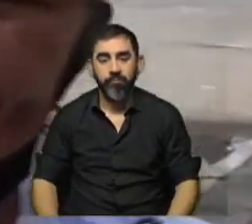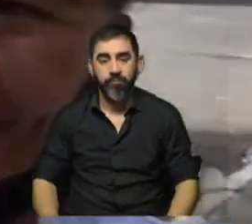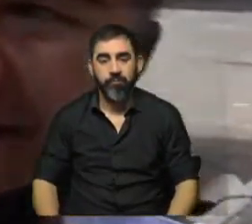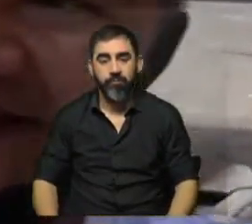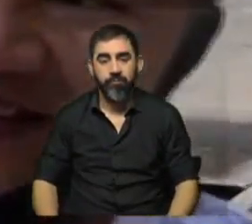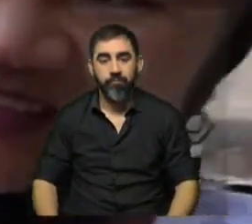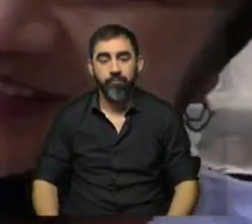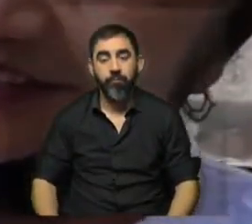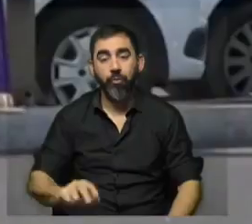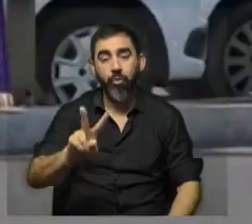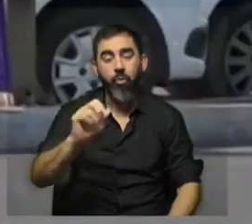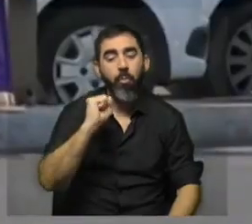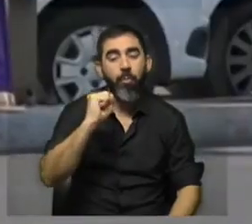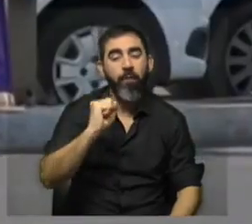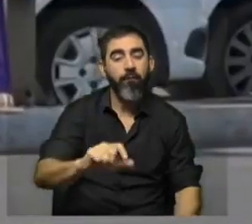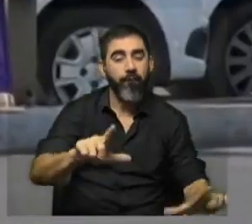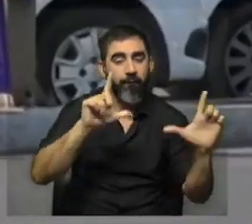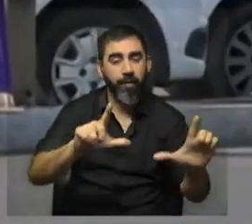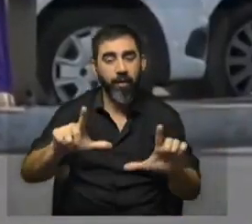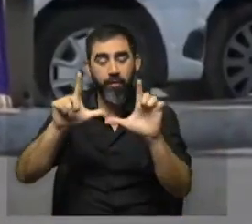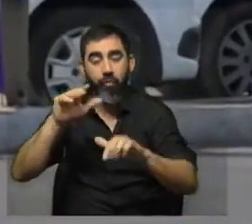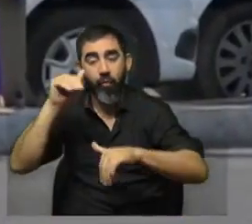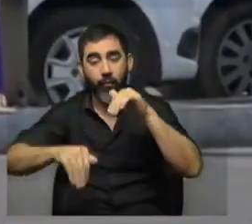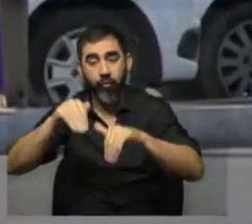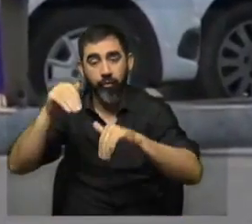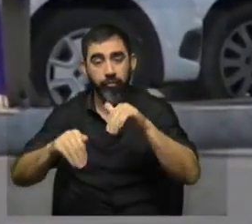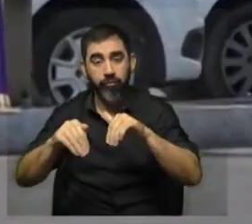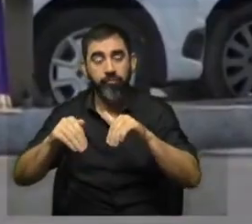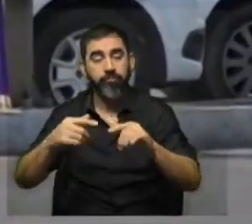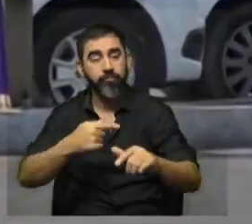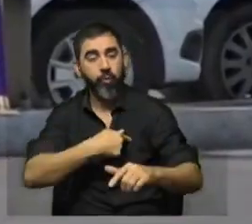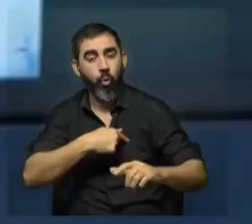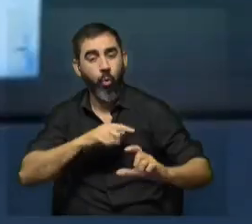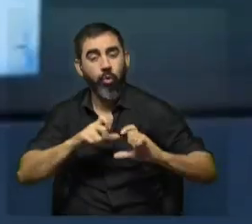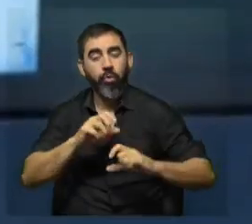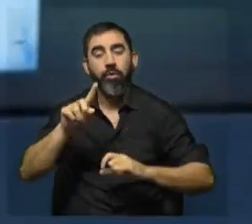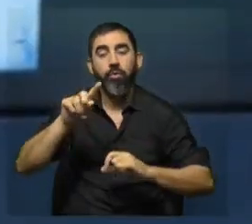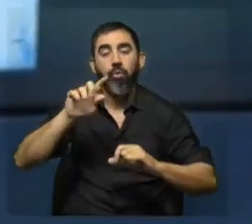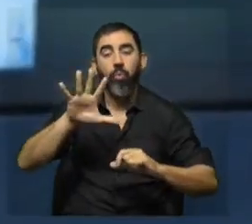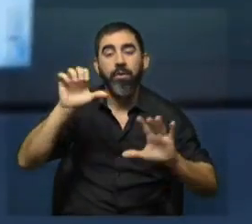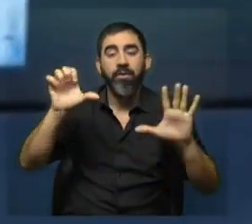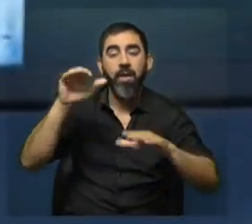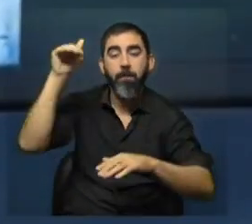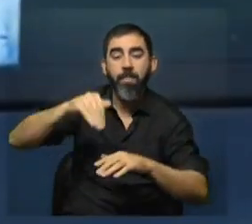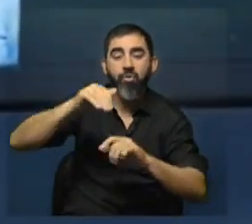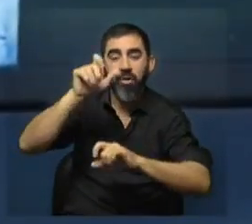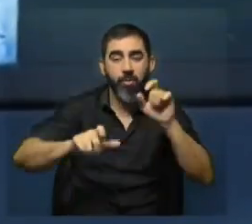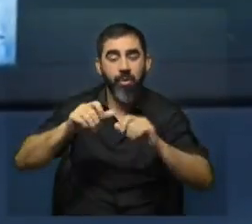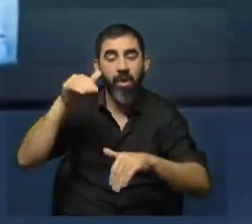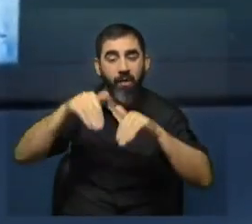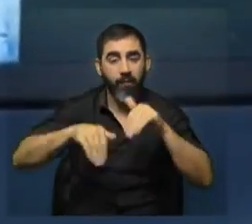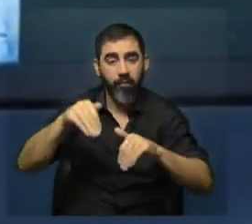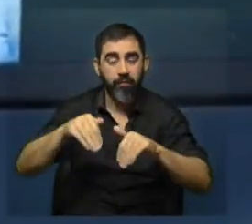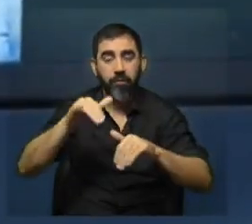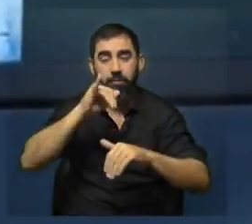Los dos favoritos para las presidenciales en Brasil apuntaron al corazón de los 156 millones de electores brasileños, con